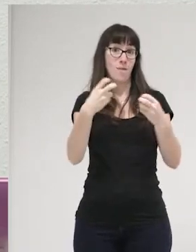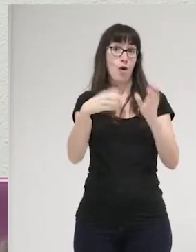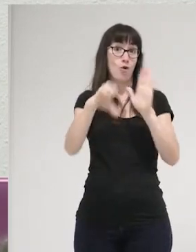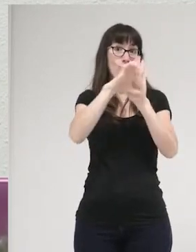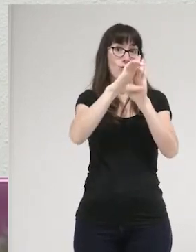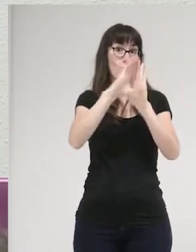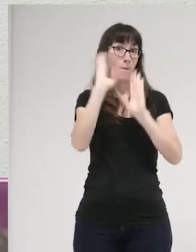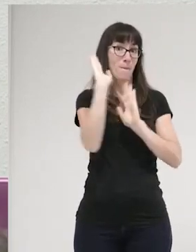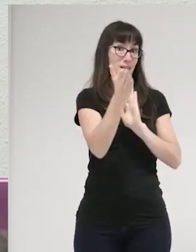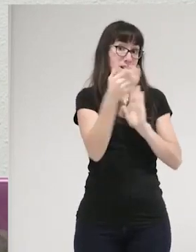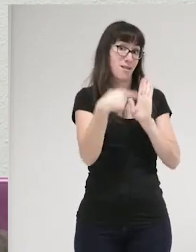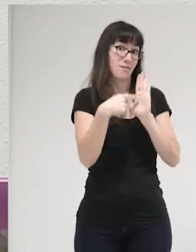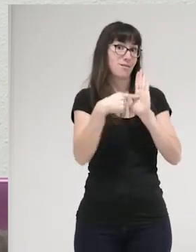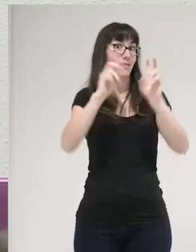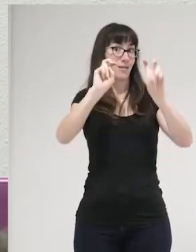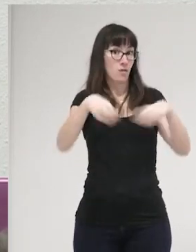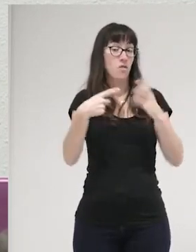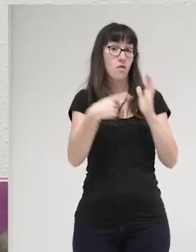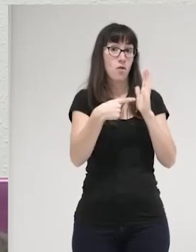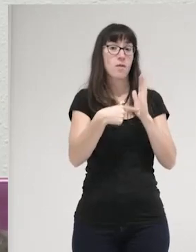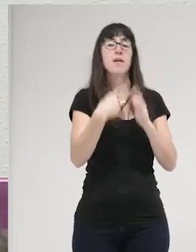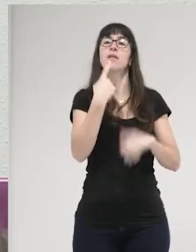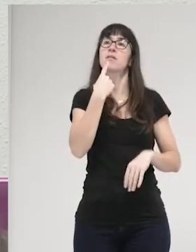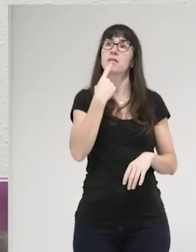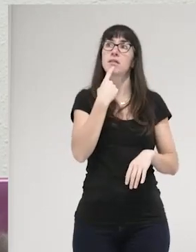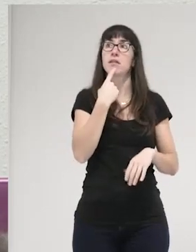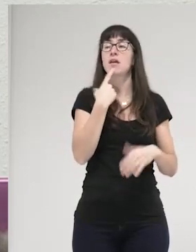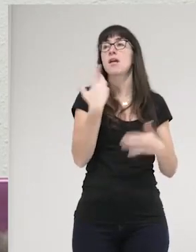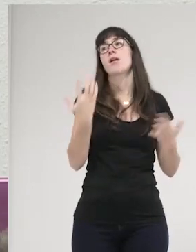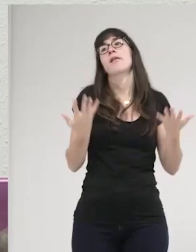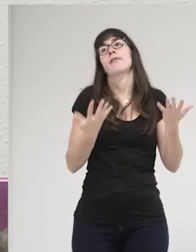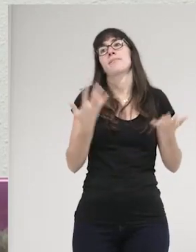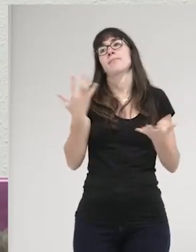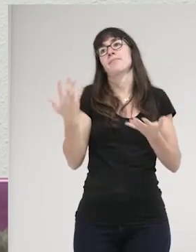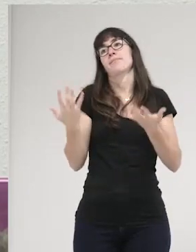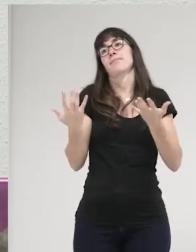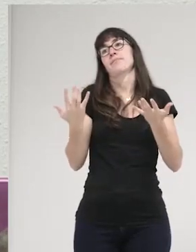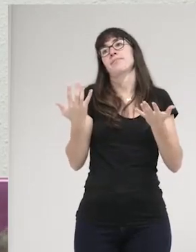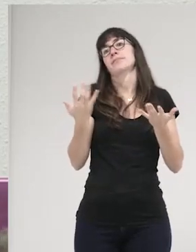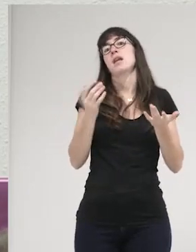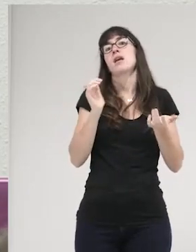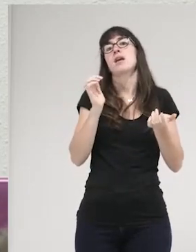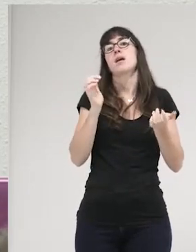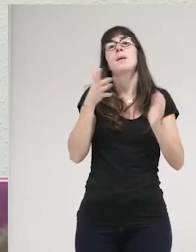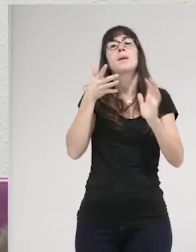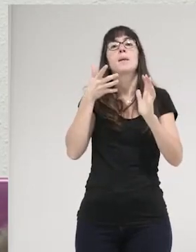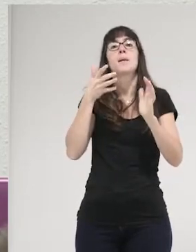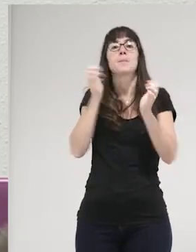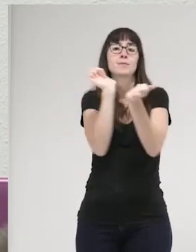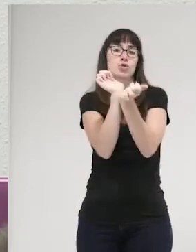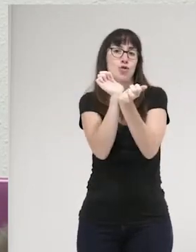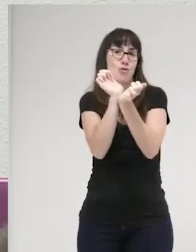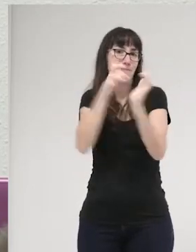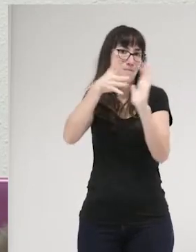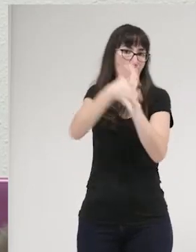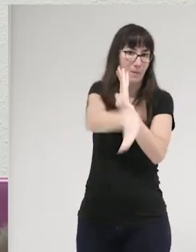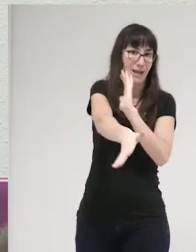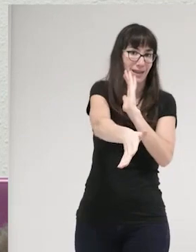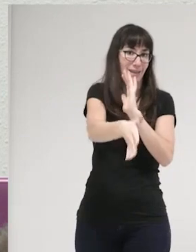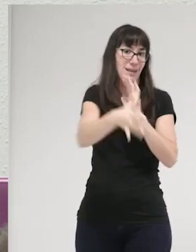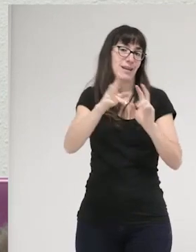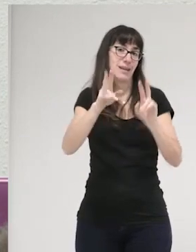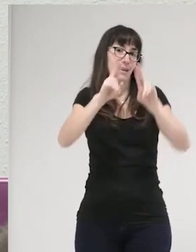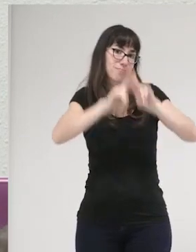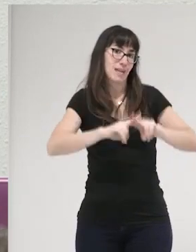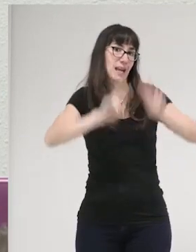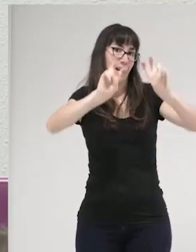en las que, por ejemplo, pues bueno, la prisión permanente revisable, toda la cuestión